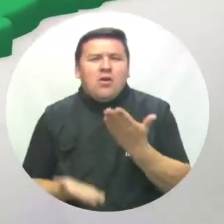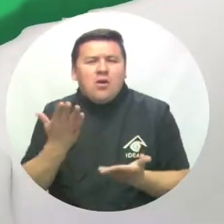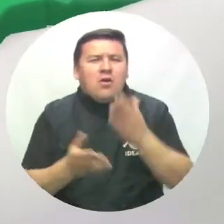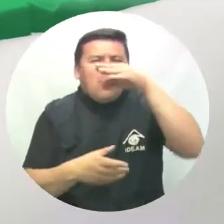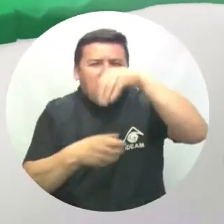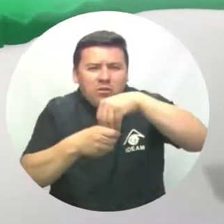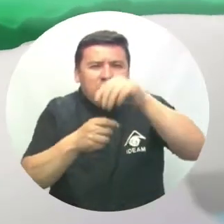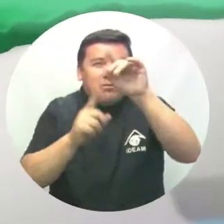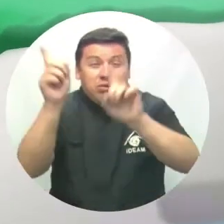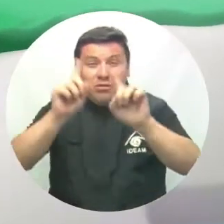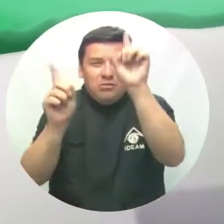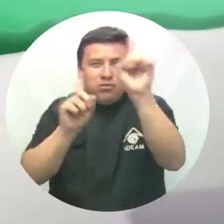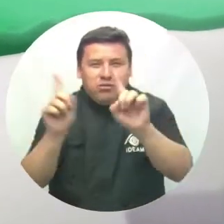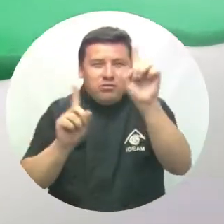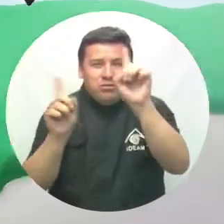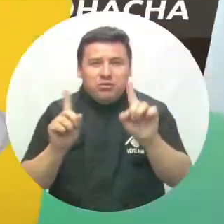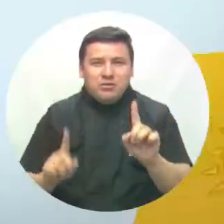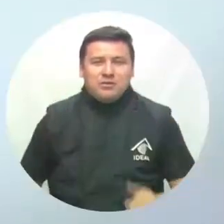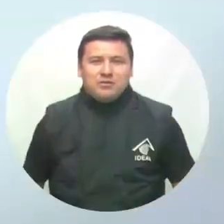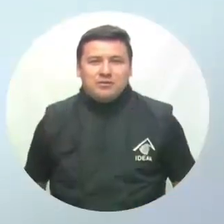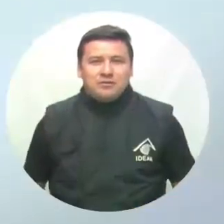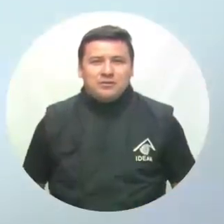probabilidad de actividad eléctrica.